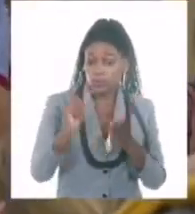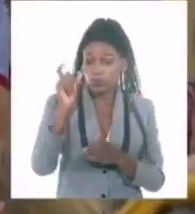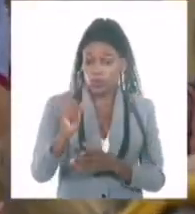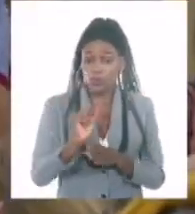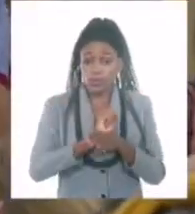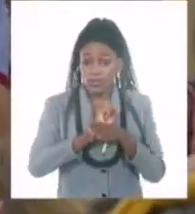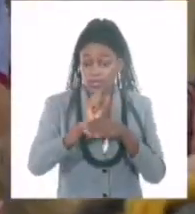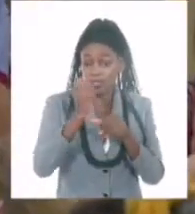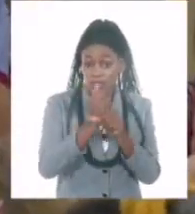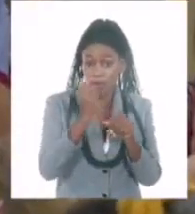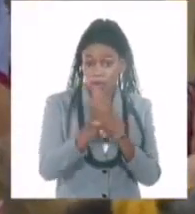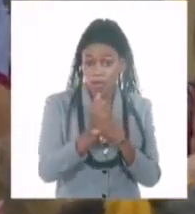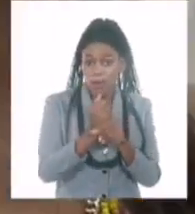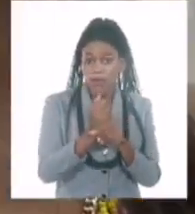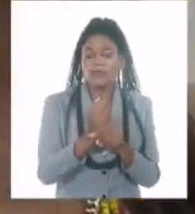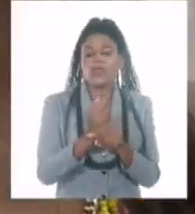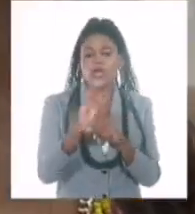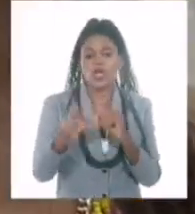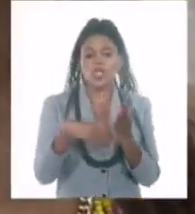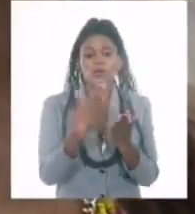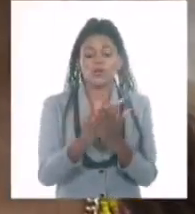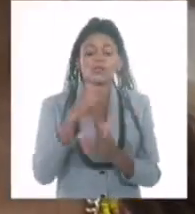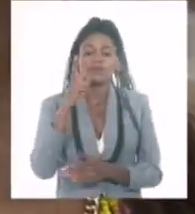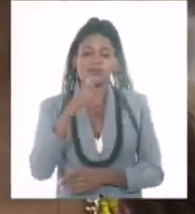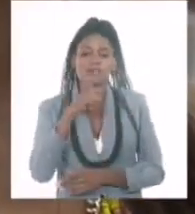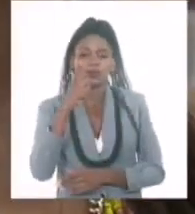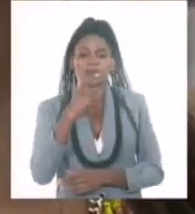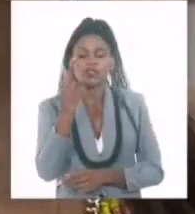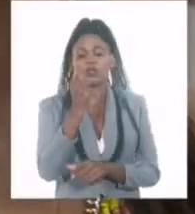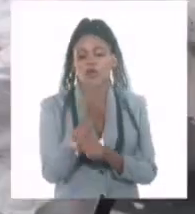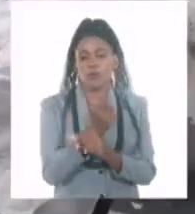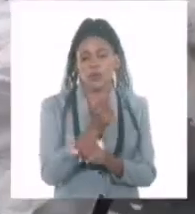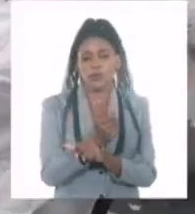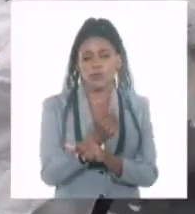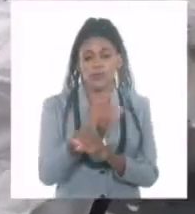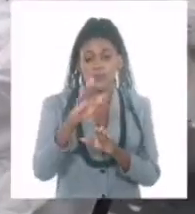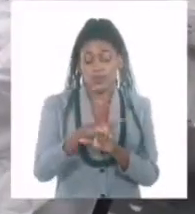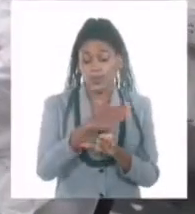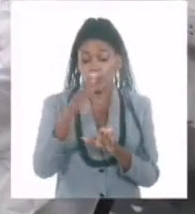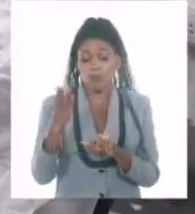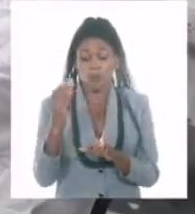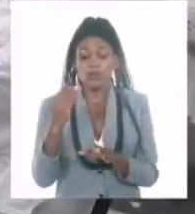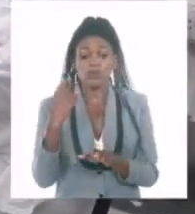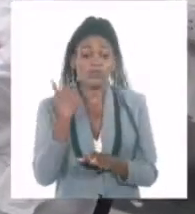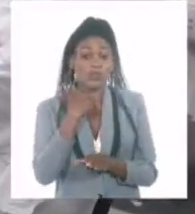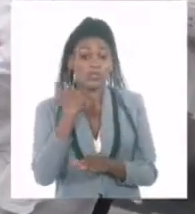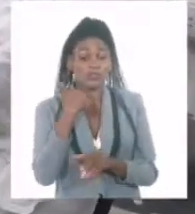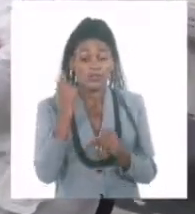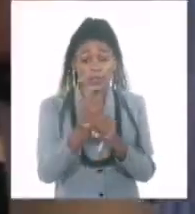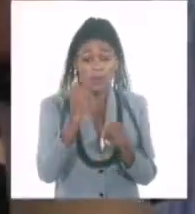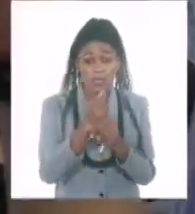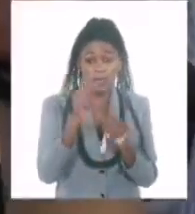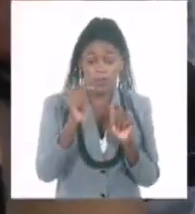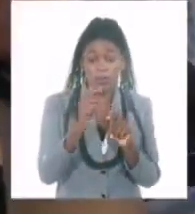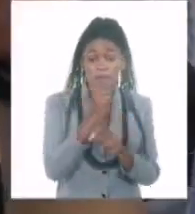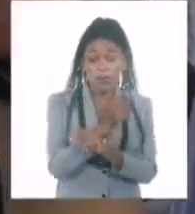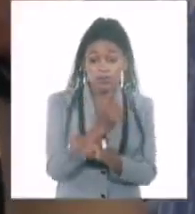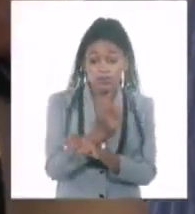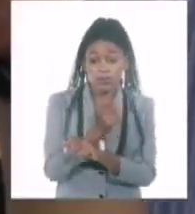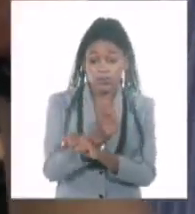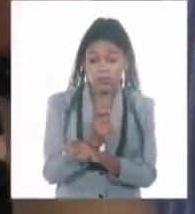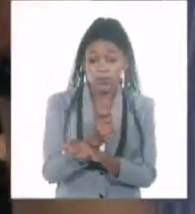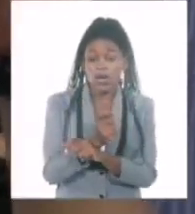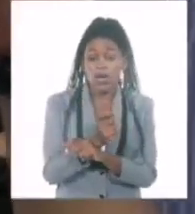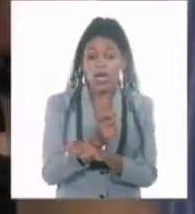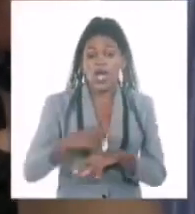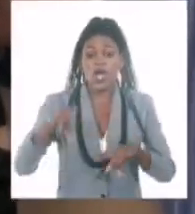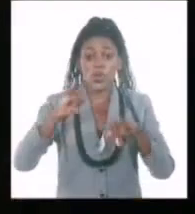de la propuesta literaria y la bondad de espíritu de un maestro. Durante décadas, Rodríguez Entensa impartió la docencia en la Universidad